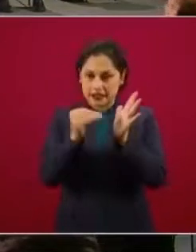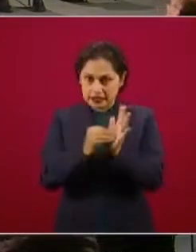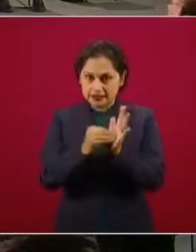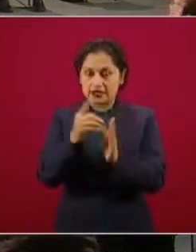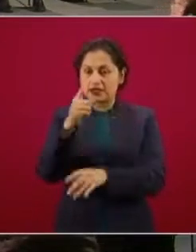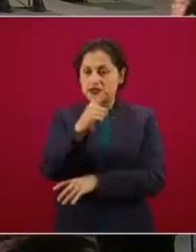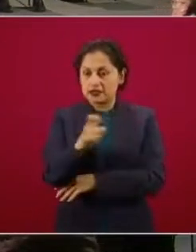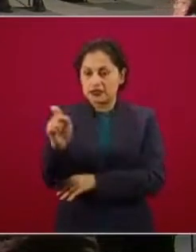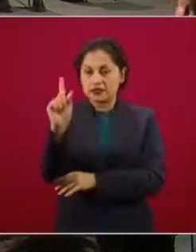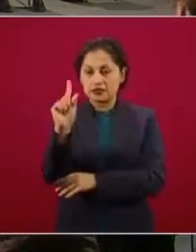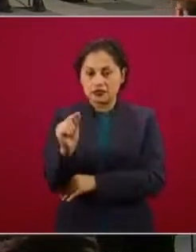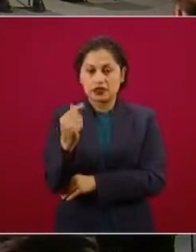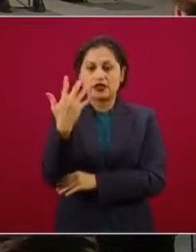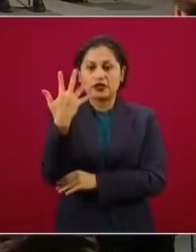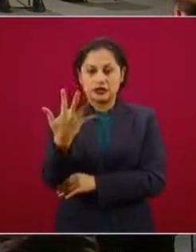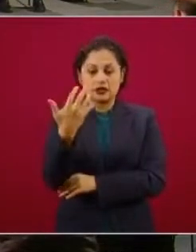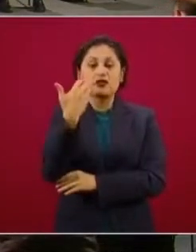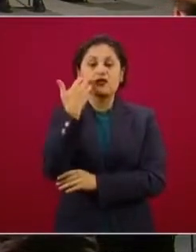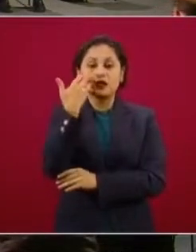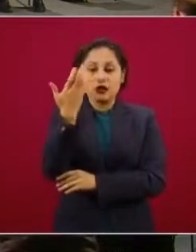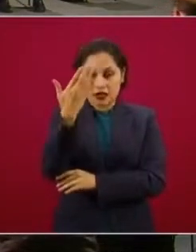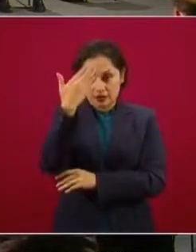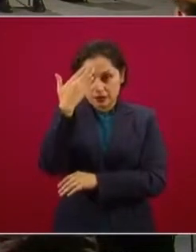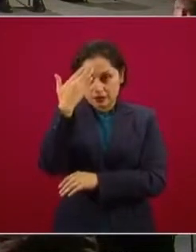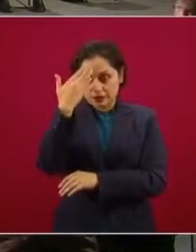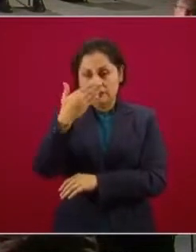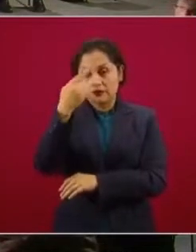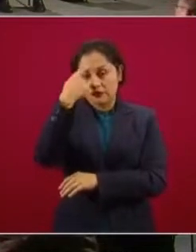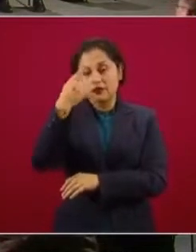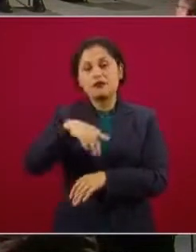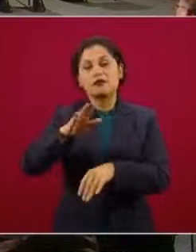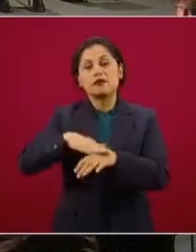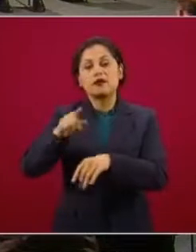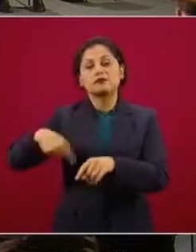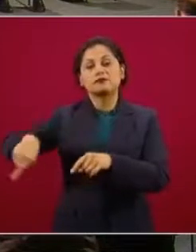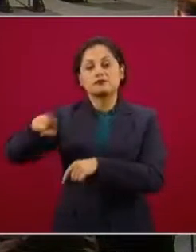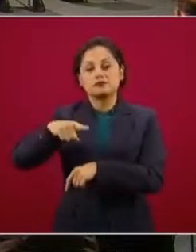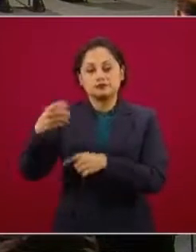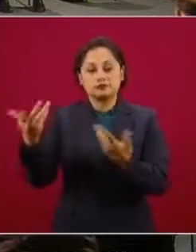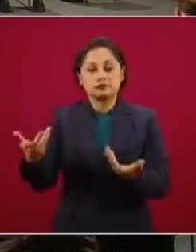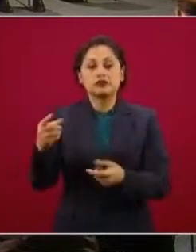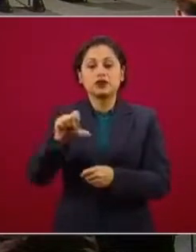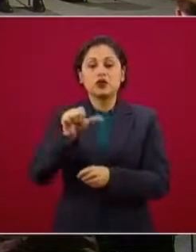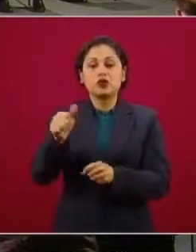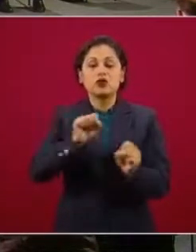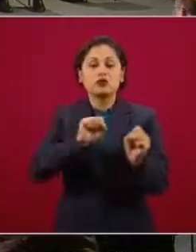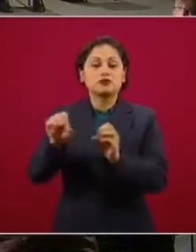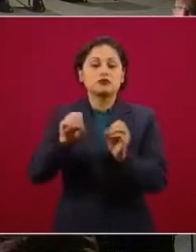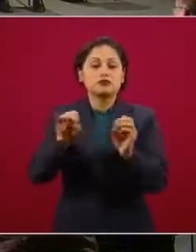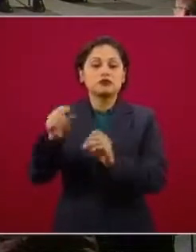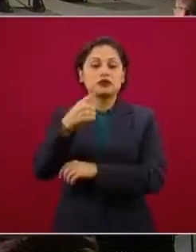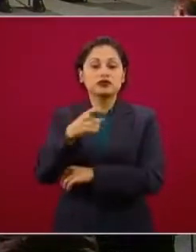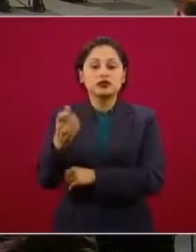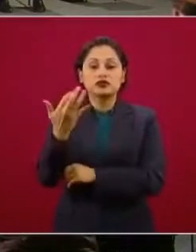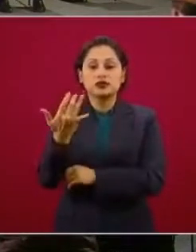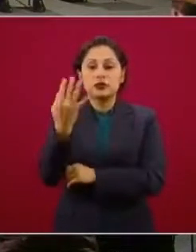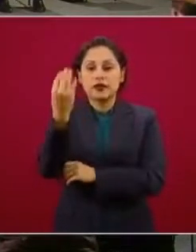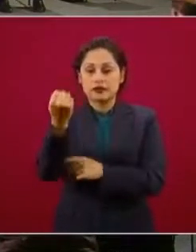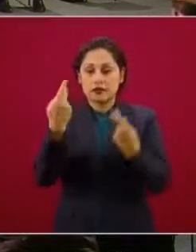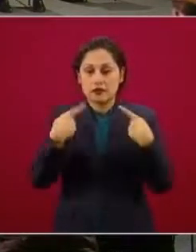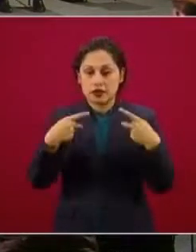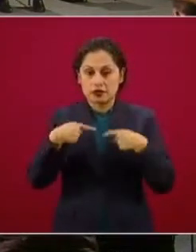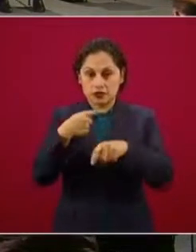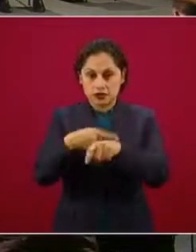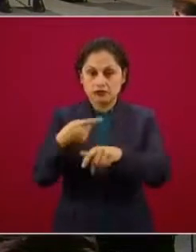mil 175. Y en este momento llevamos 159 pacientes transferidos. Es el arranque